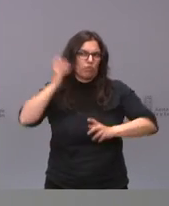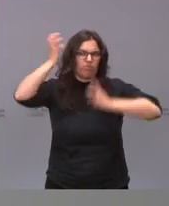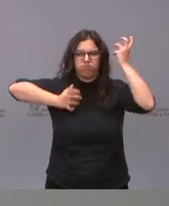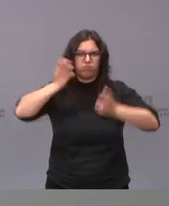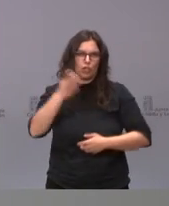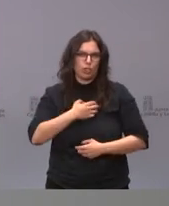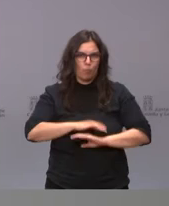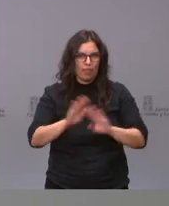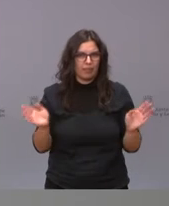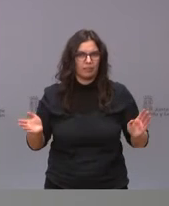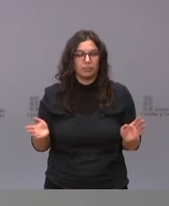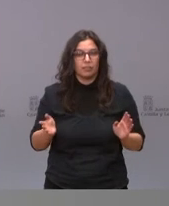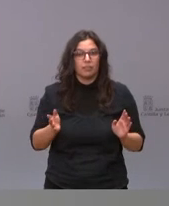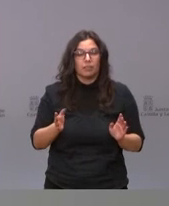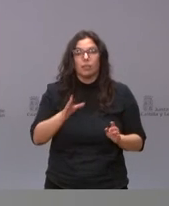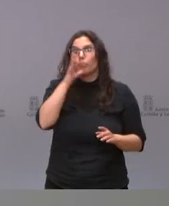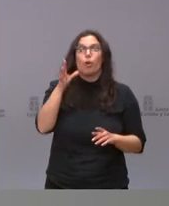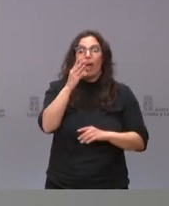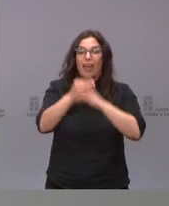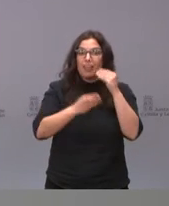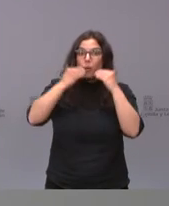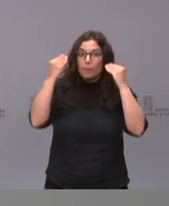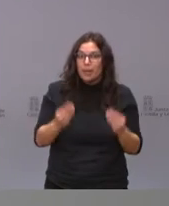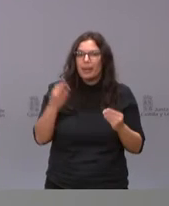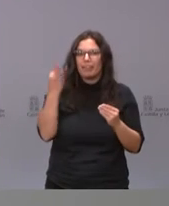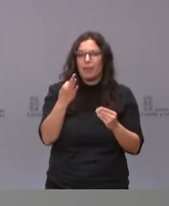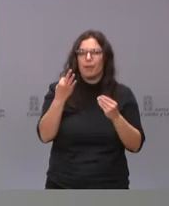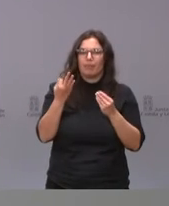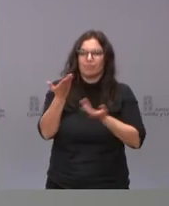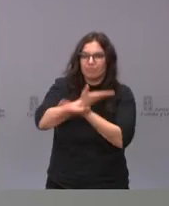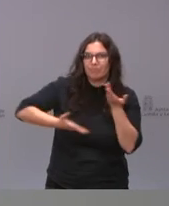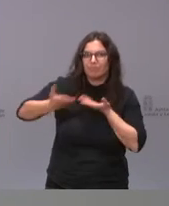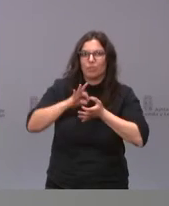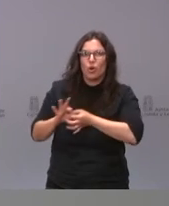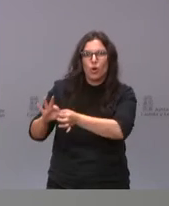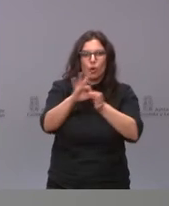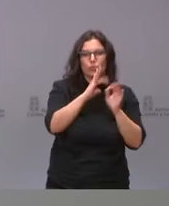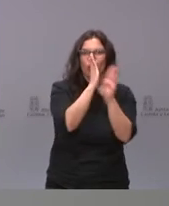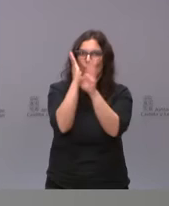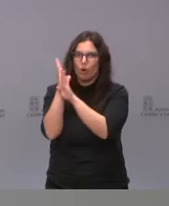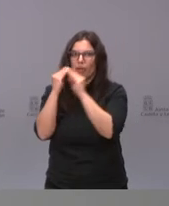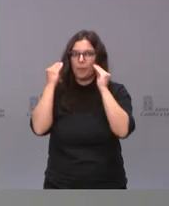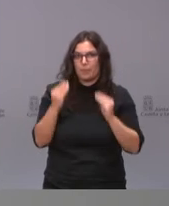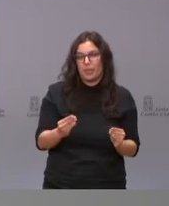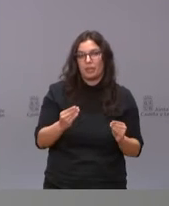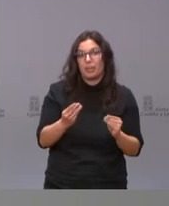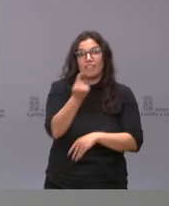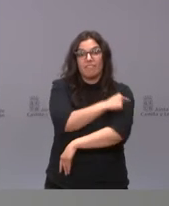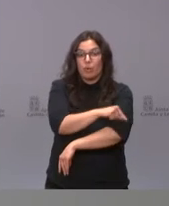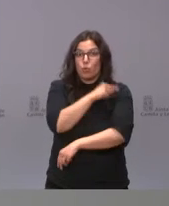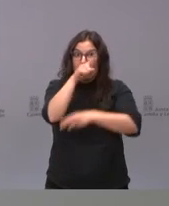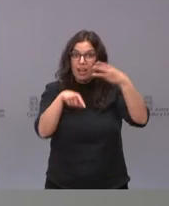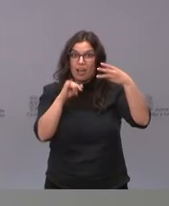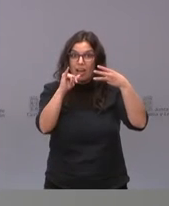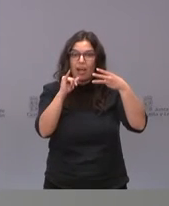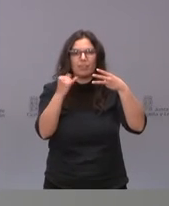no puede ser porque la única manera de hacerlo bien es hacerlo de manera conjunta de manera ordenada y las vacunas que tenemos son las que